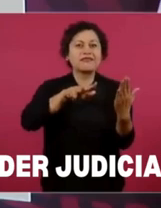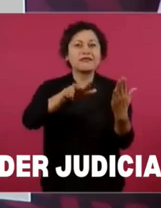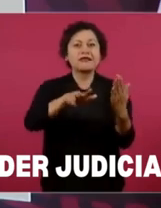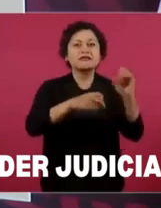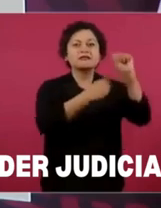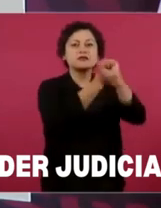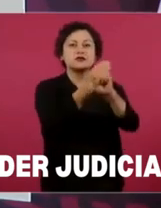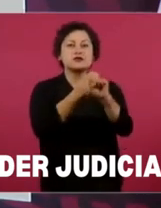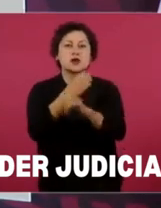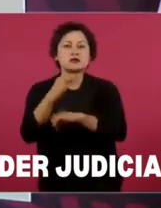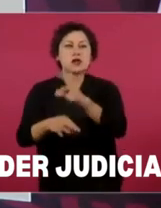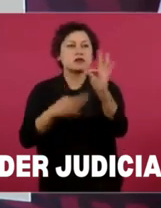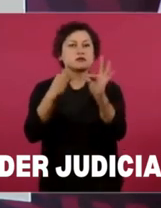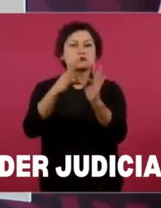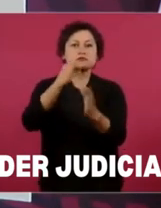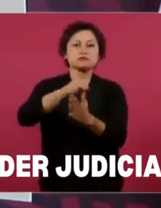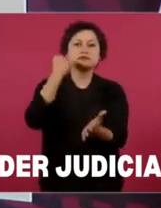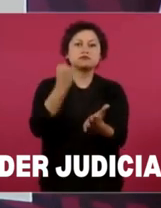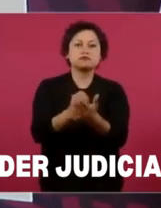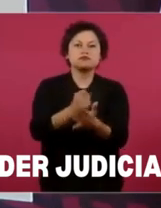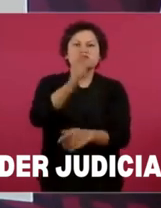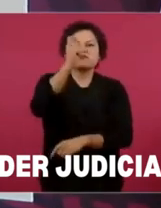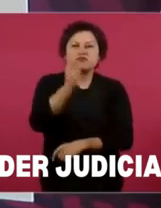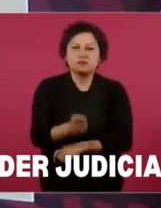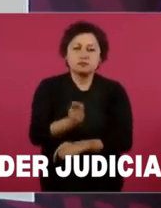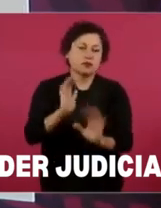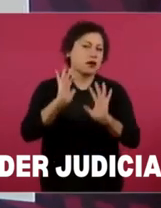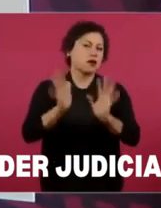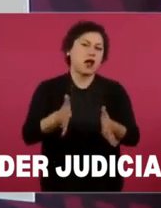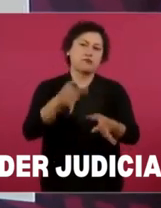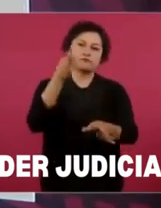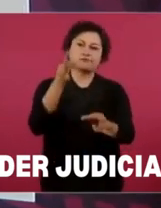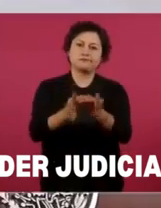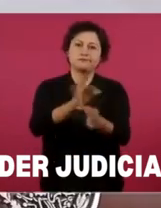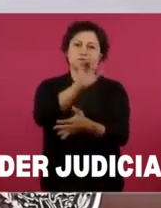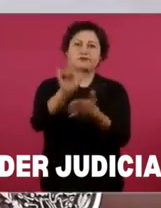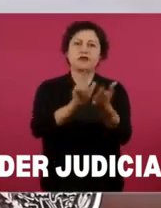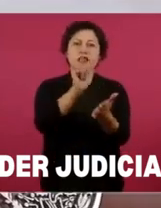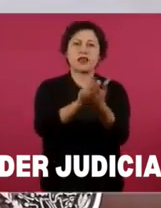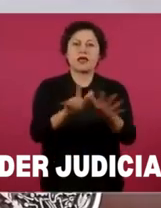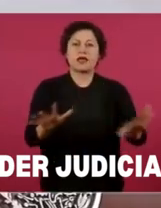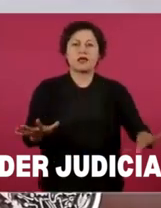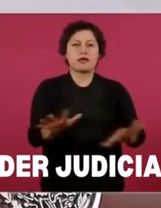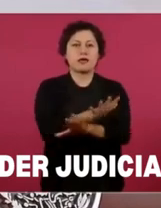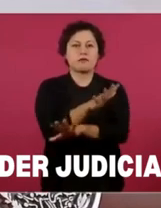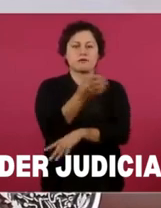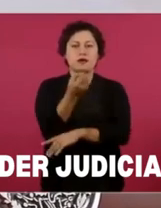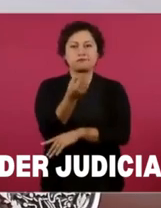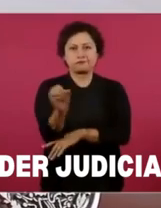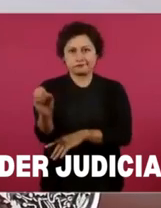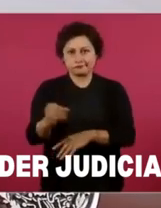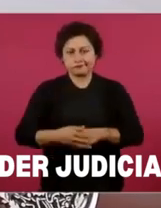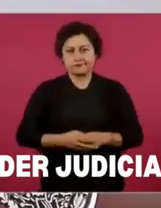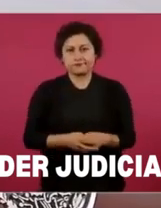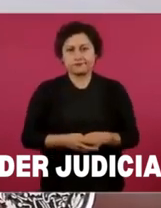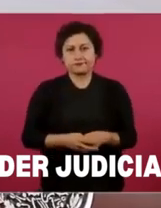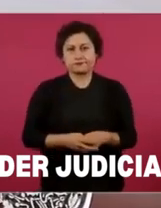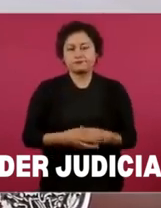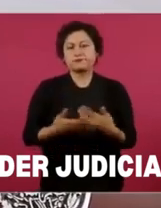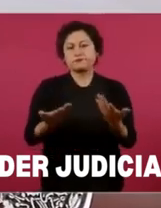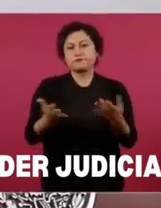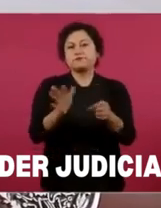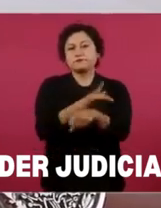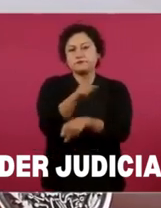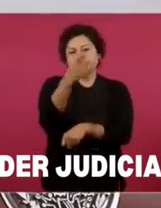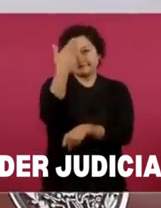legal, porque mínimo son 17,